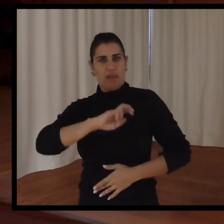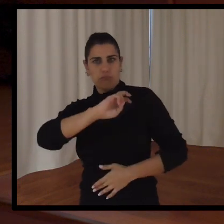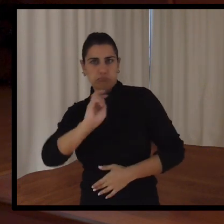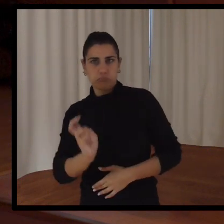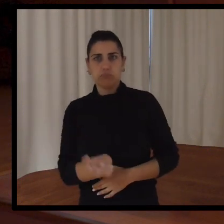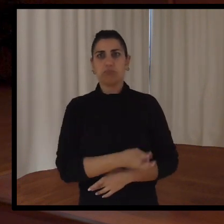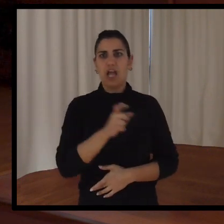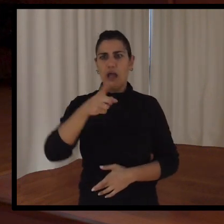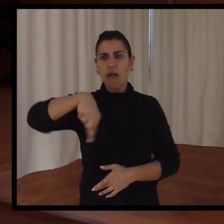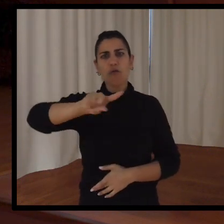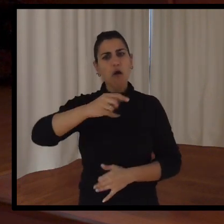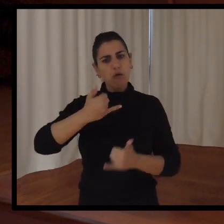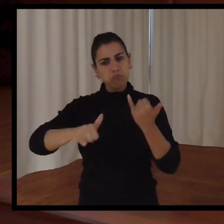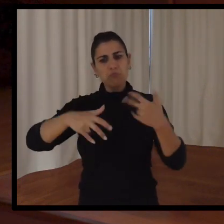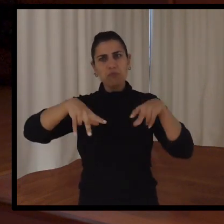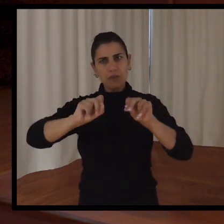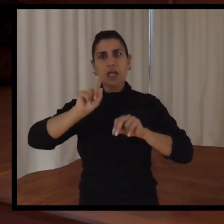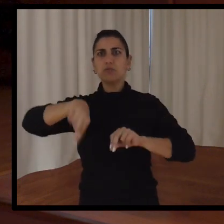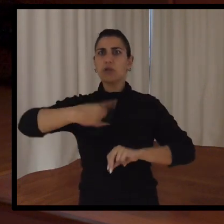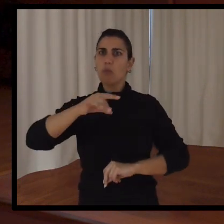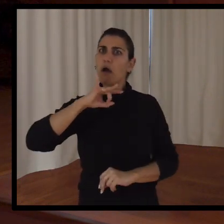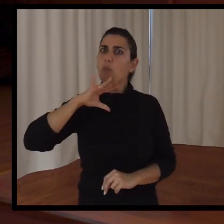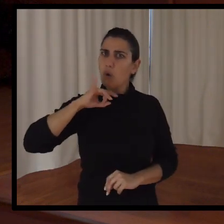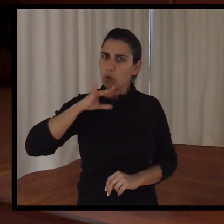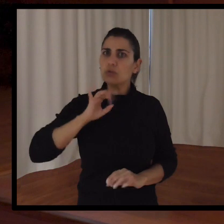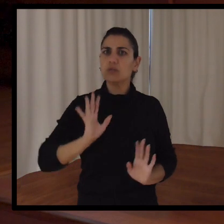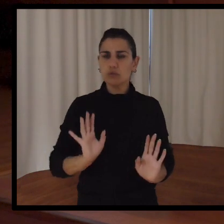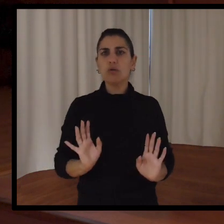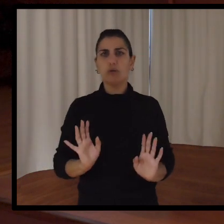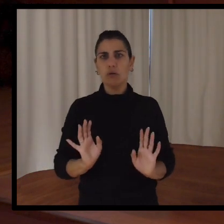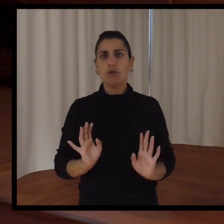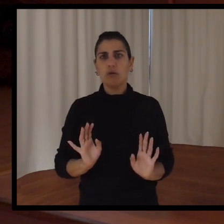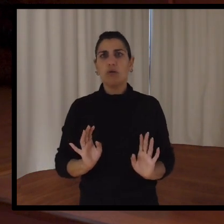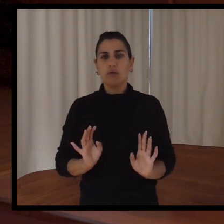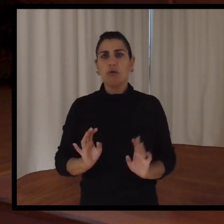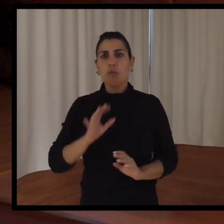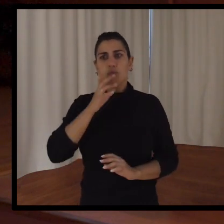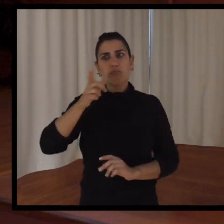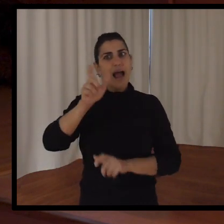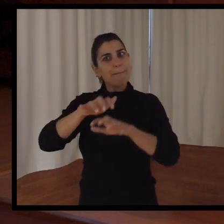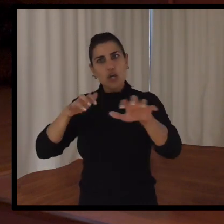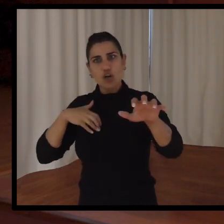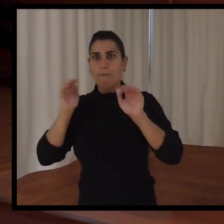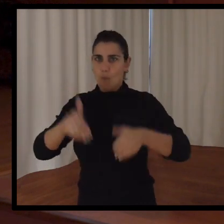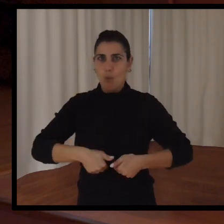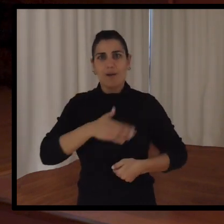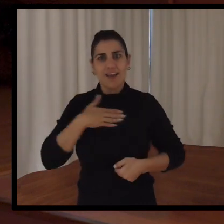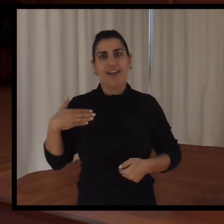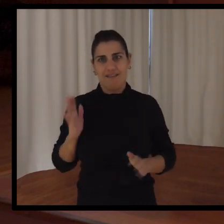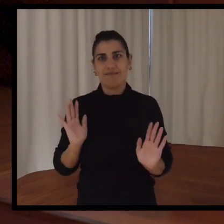porque la petición después, durante toda la temporada, es bastante porque quieren volver muchísimas veces.